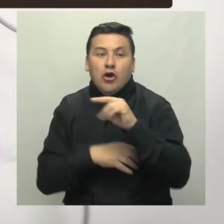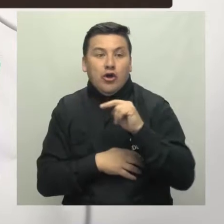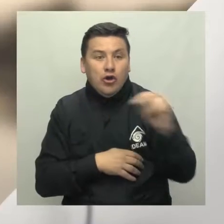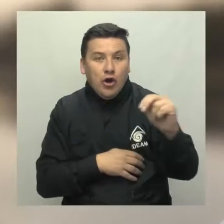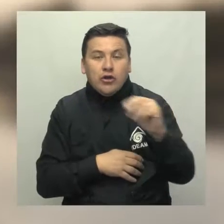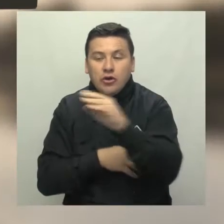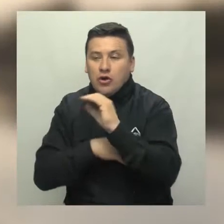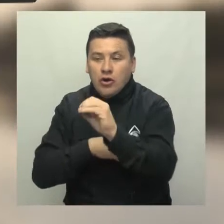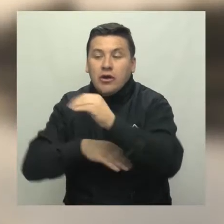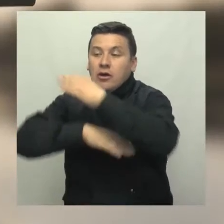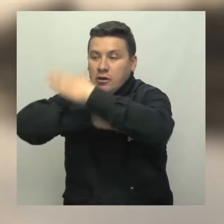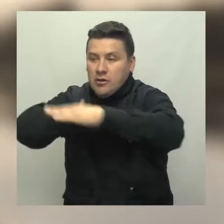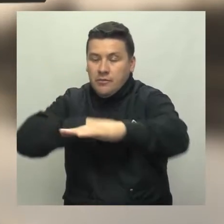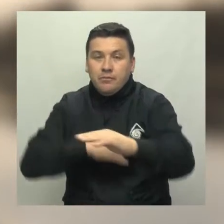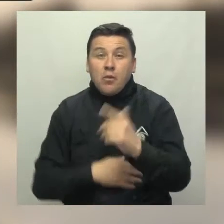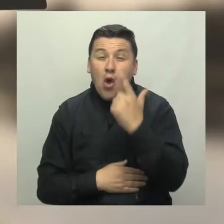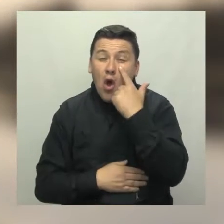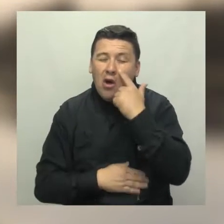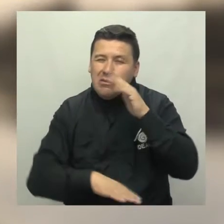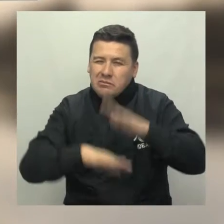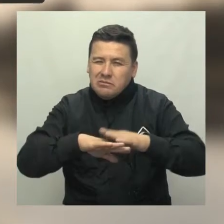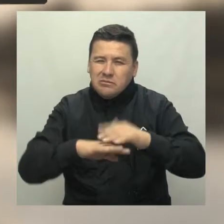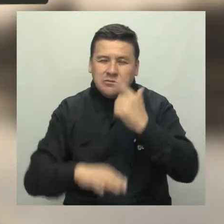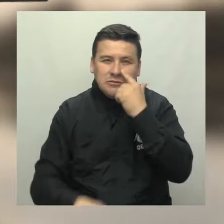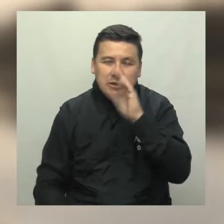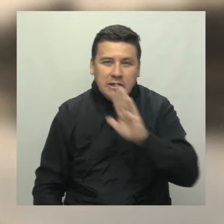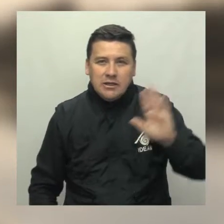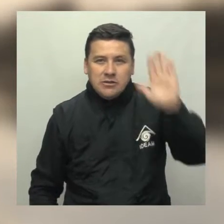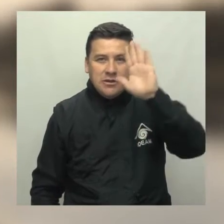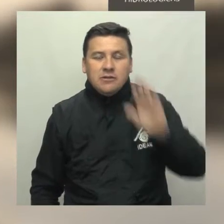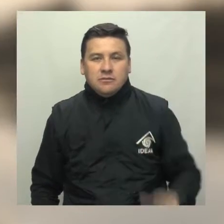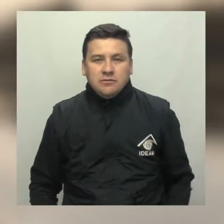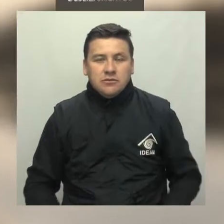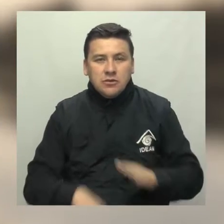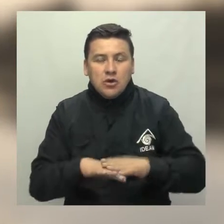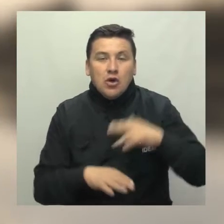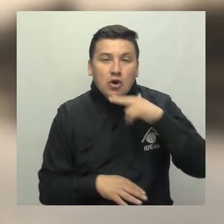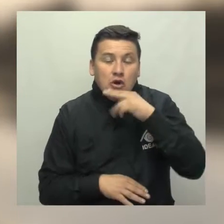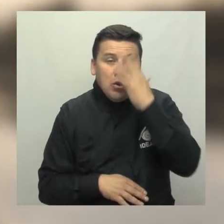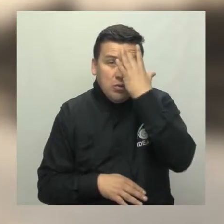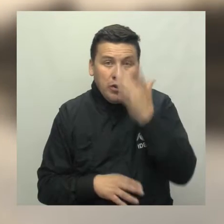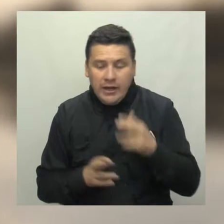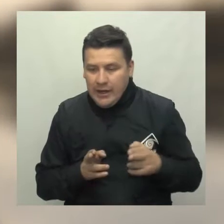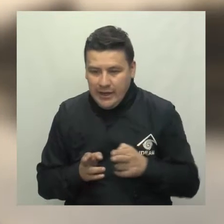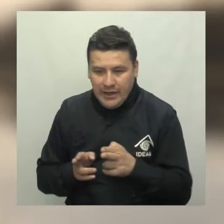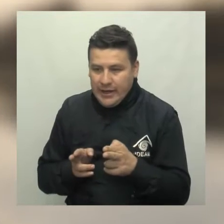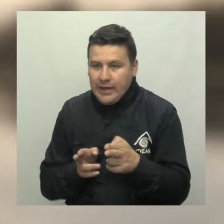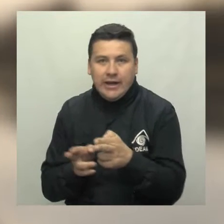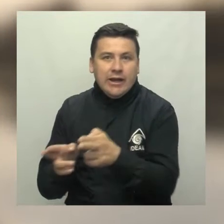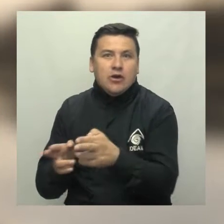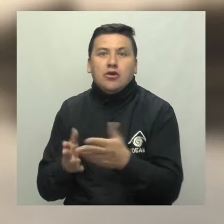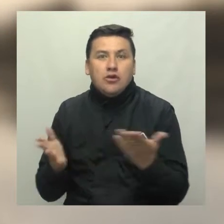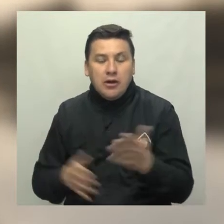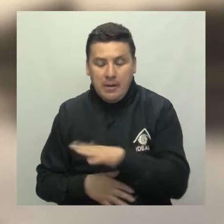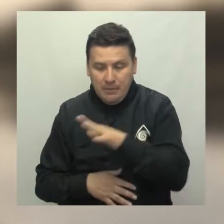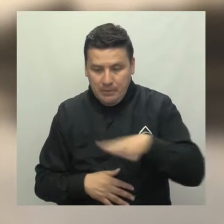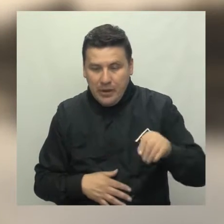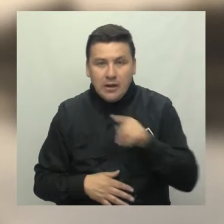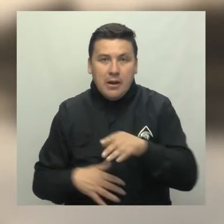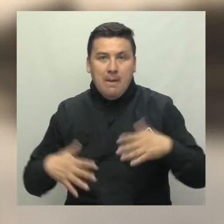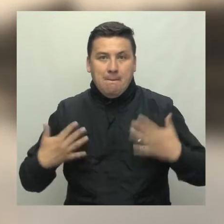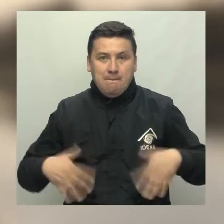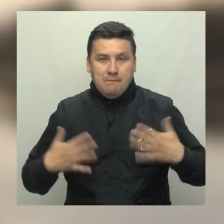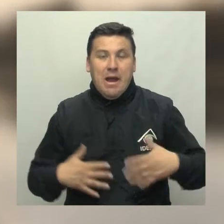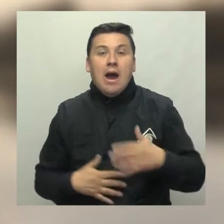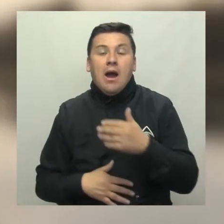y norte de la sabana. Mucha atención a las principales alertas para hoy a nivel nacional. Alerta roja por crecientes registradas en los ríos Magdalena,